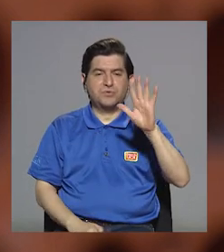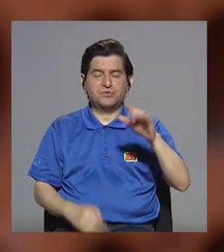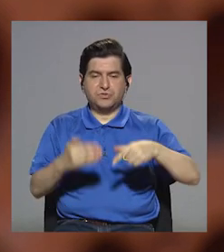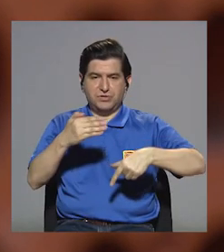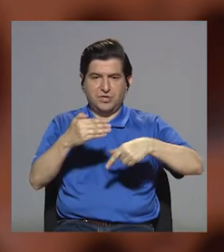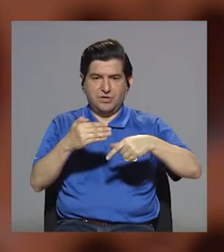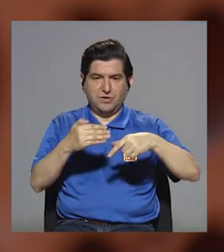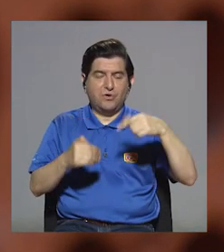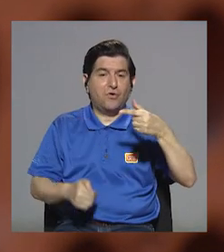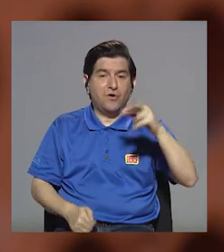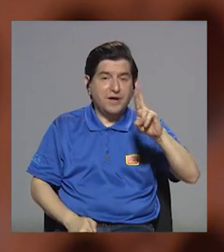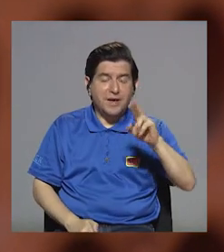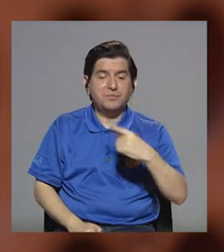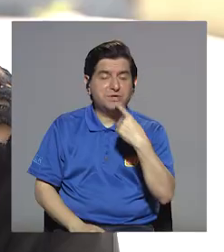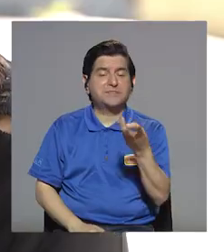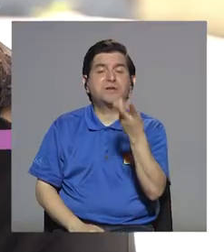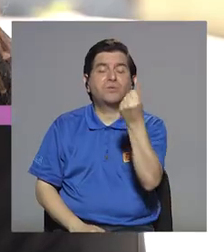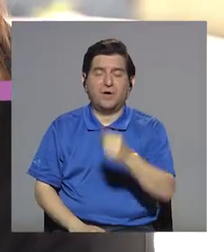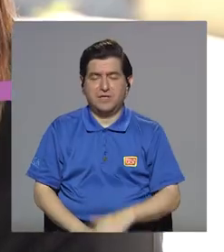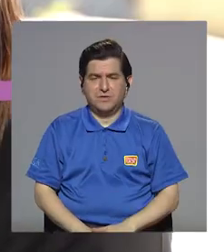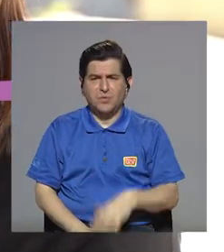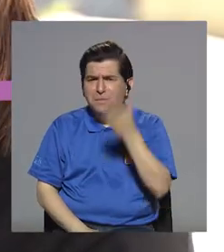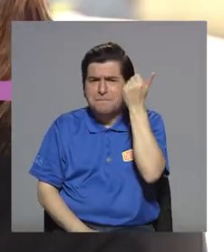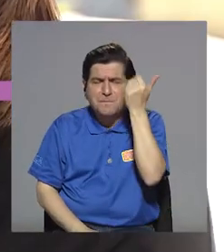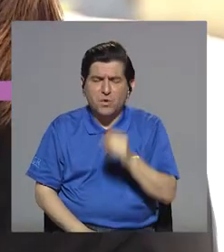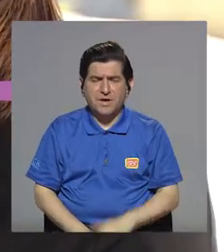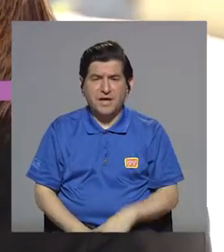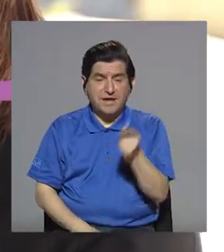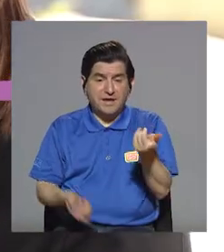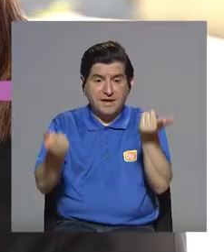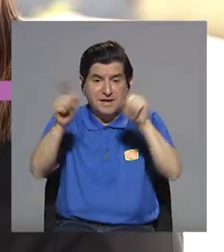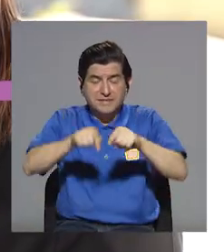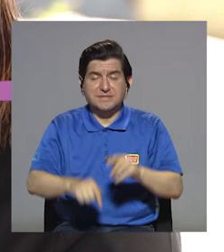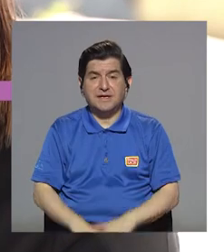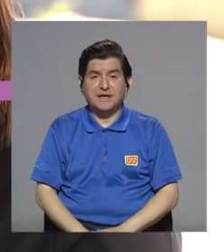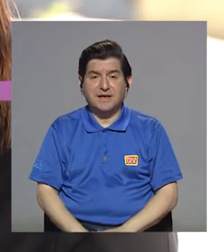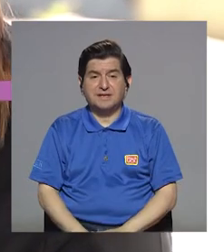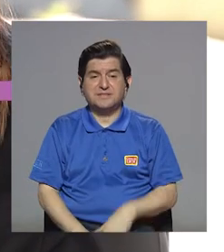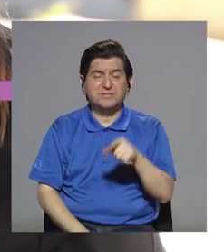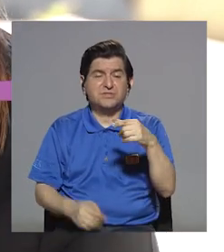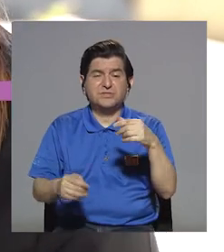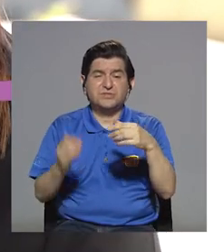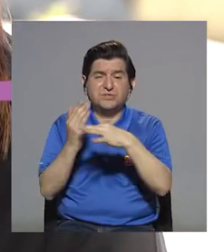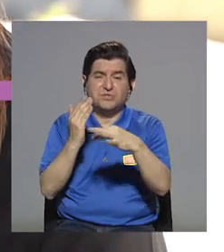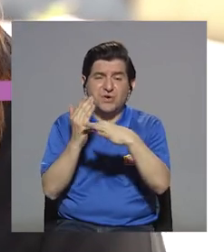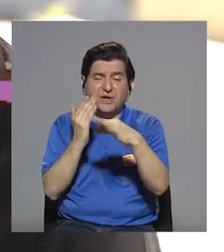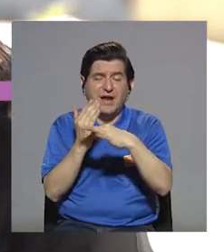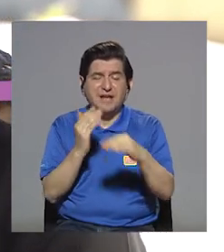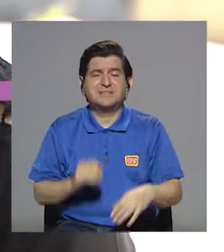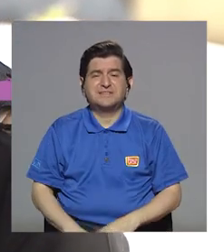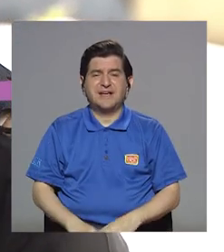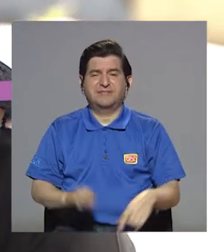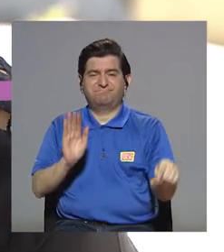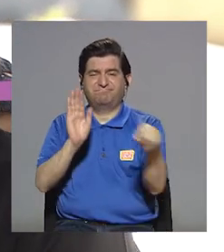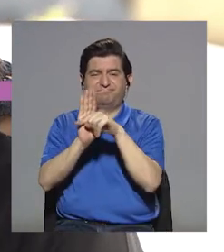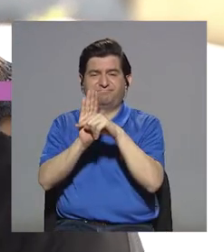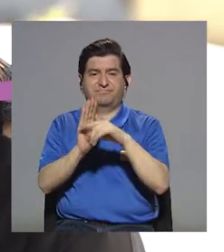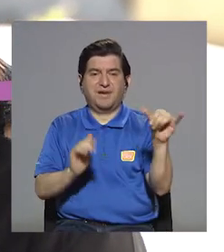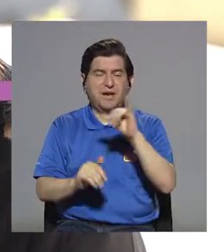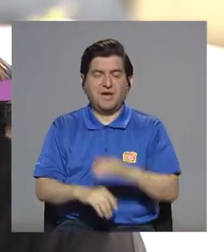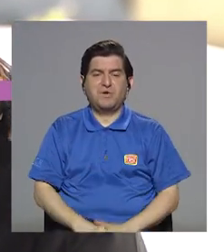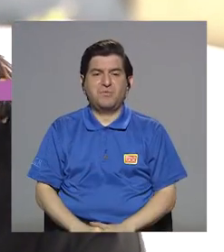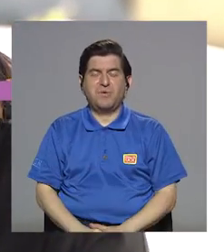yo tengo que decir cuántas grasas saturadas. ¿Por qué la grasa saturada? Porque es la grasa que se le ha visto como la parte negativa, ¿verdad?